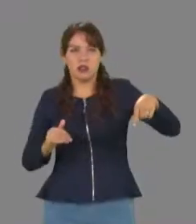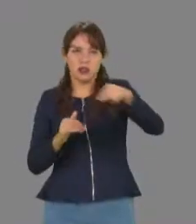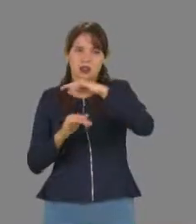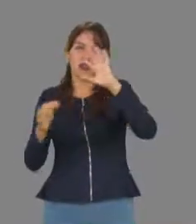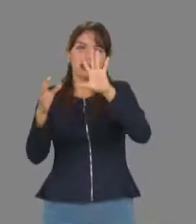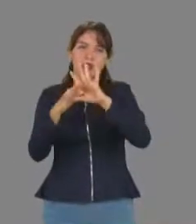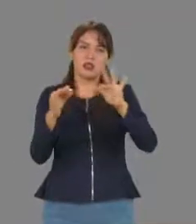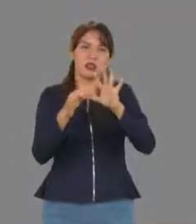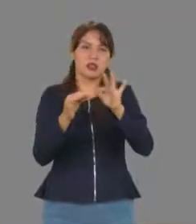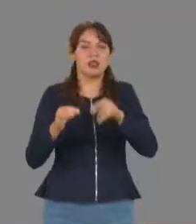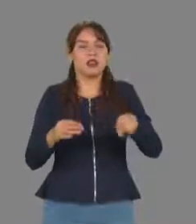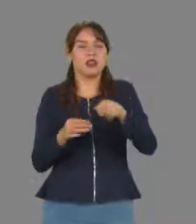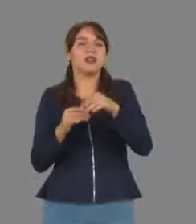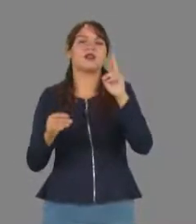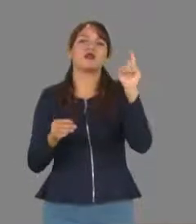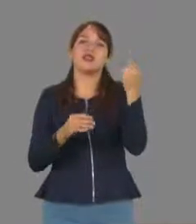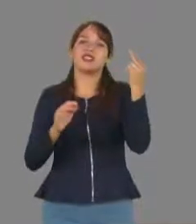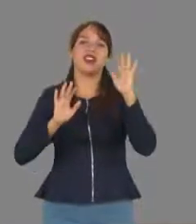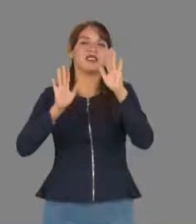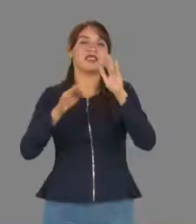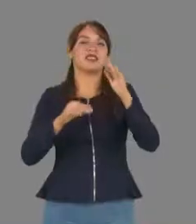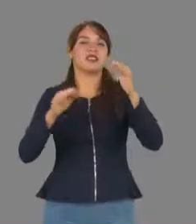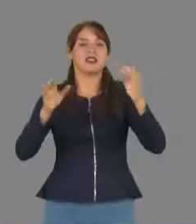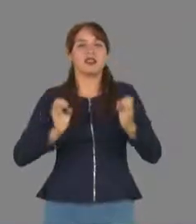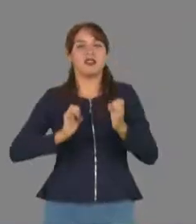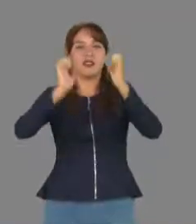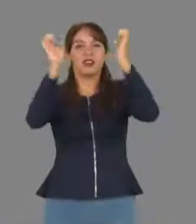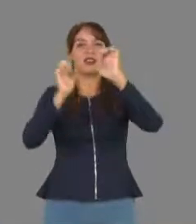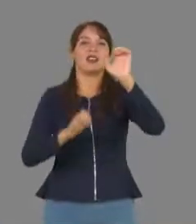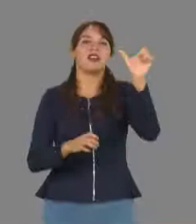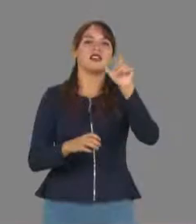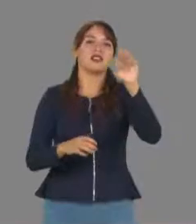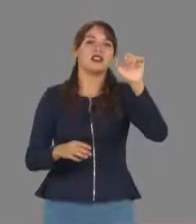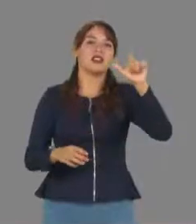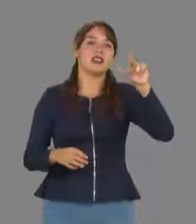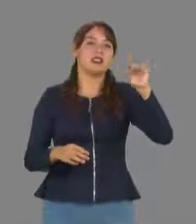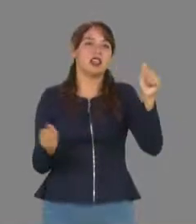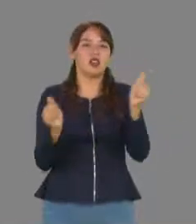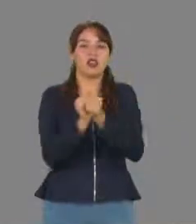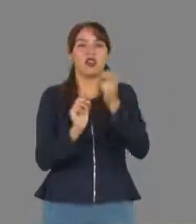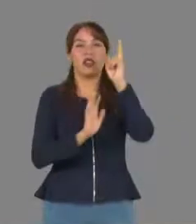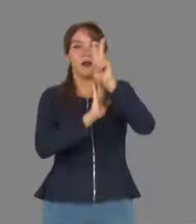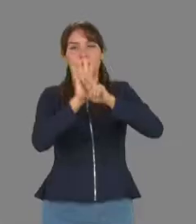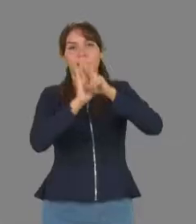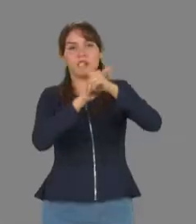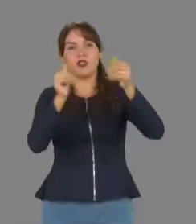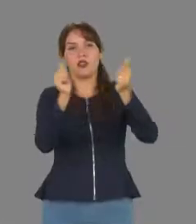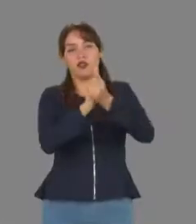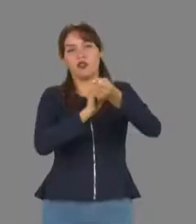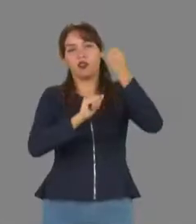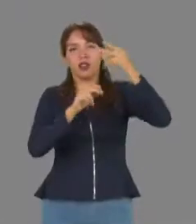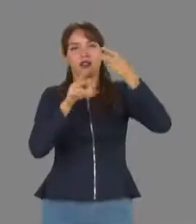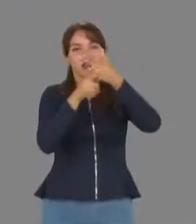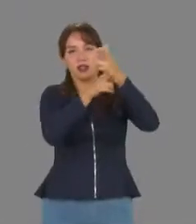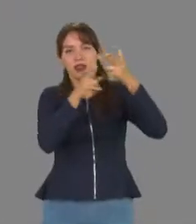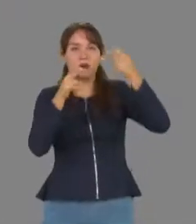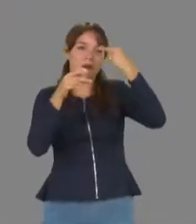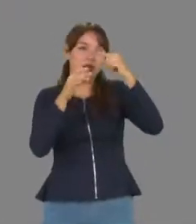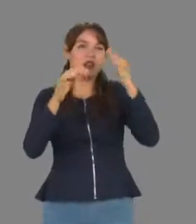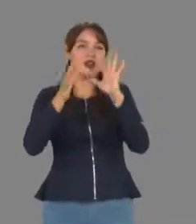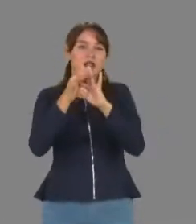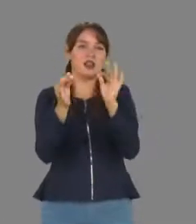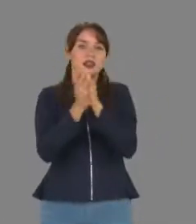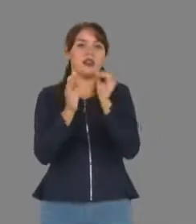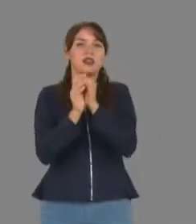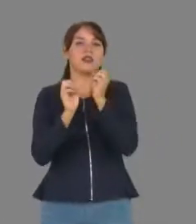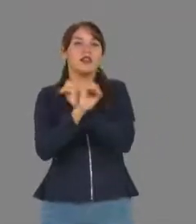Excelencia del Campus Victoria de la Universidad Autónoma de Tamaulipas y que fue transmitida por videoconferencia al resto de los centros universitarios, se les dio una muestra